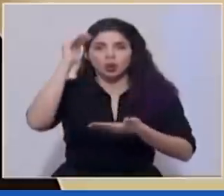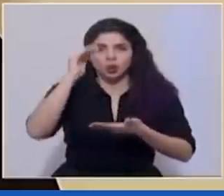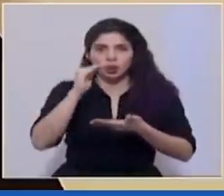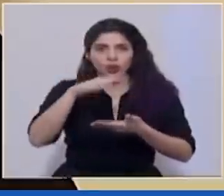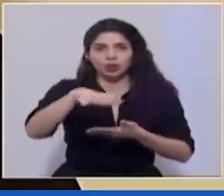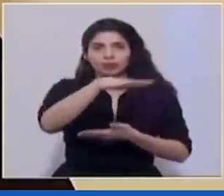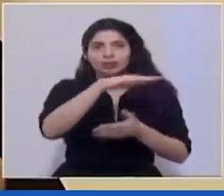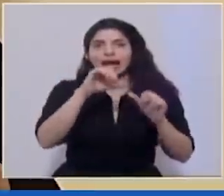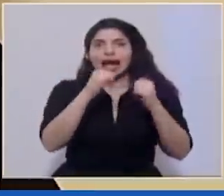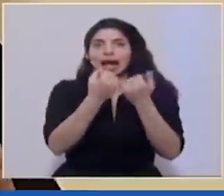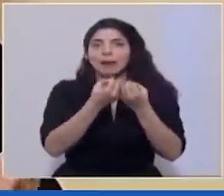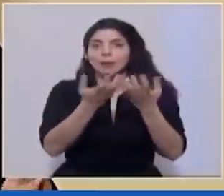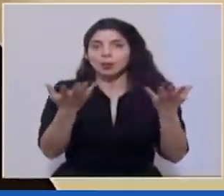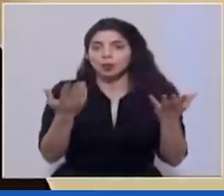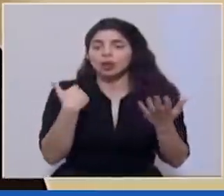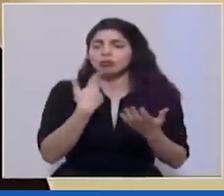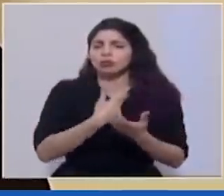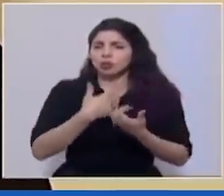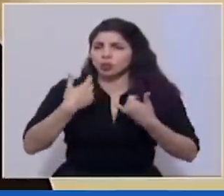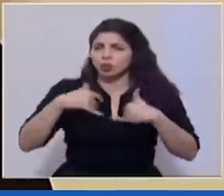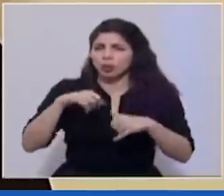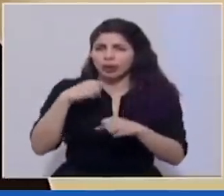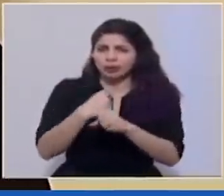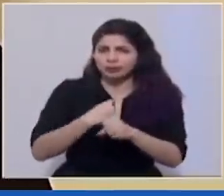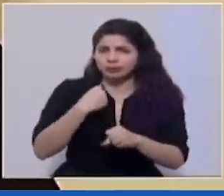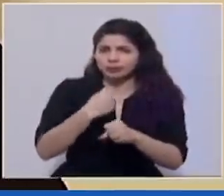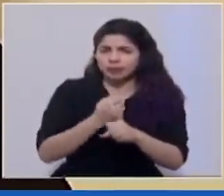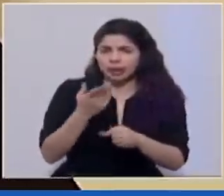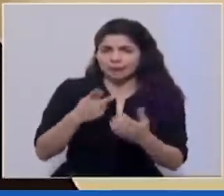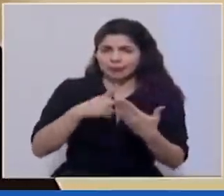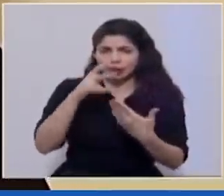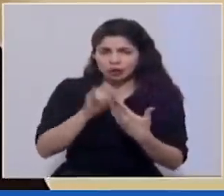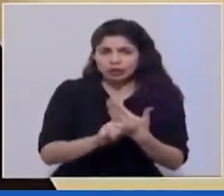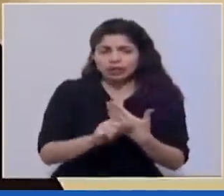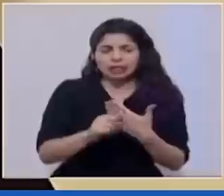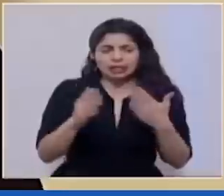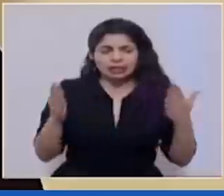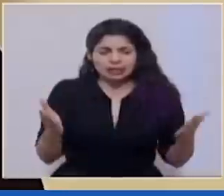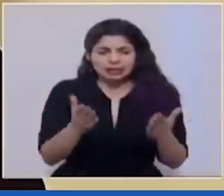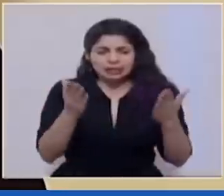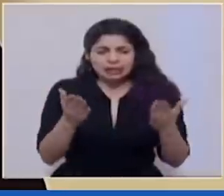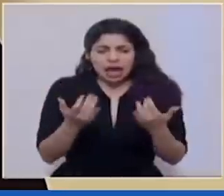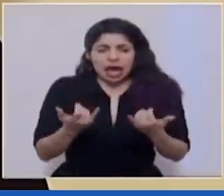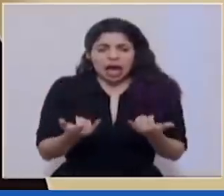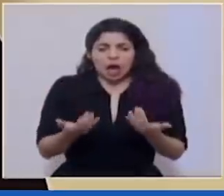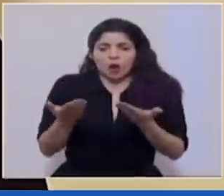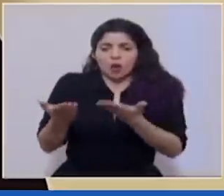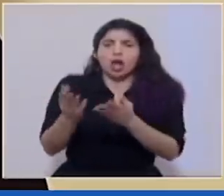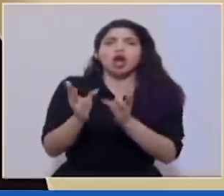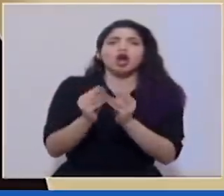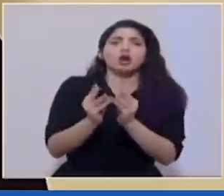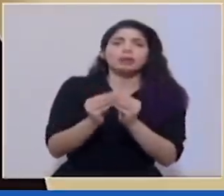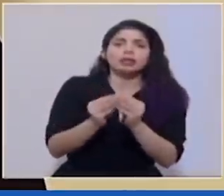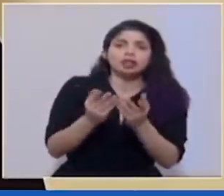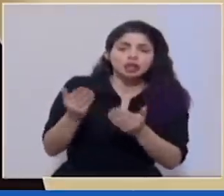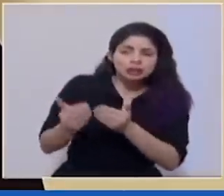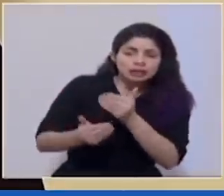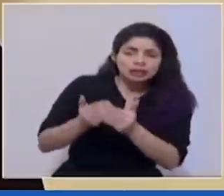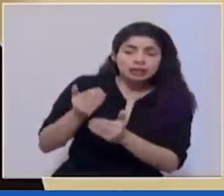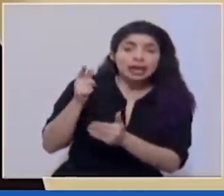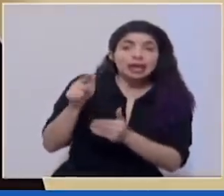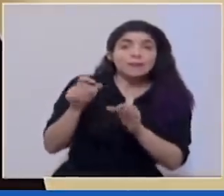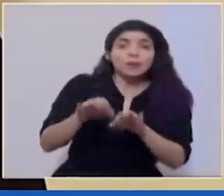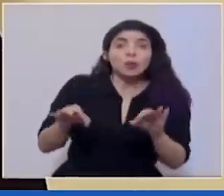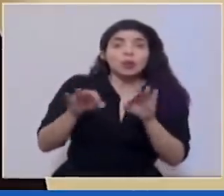público. Seguimos trabajando en ese proyecto e impulsándolo. Está en su fase de comisión. Es importante porque es